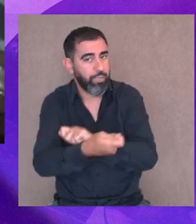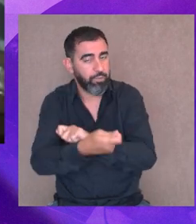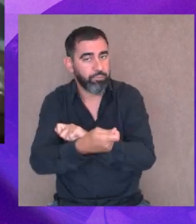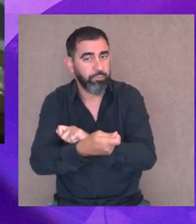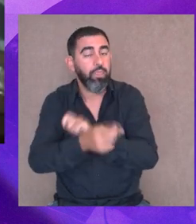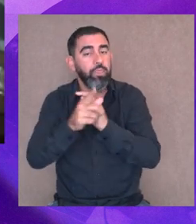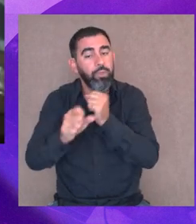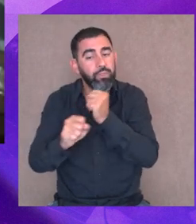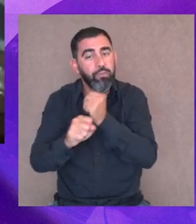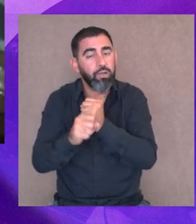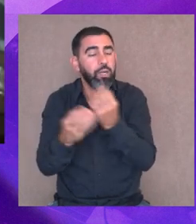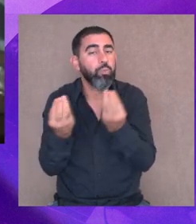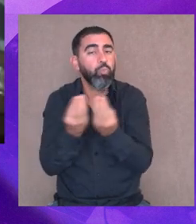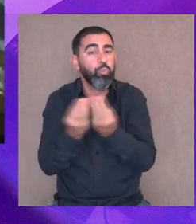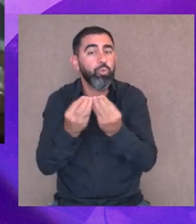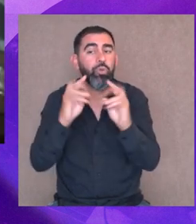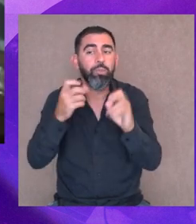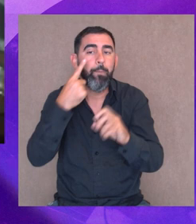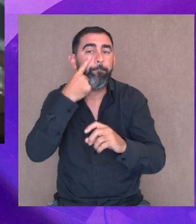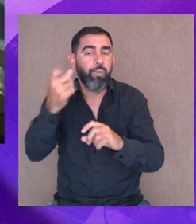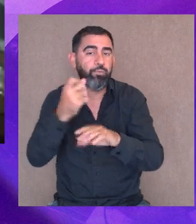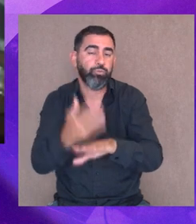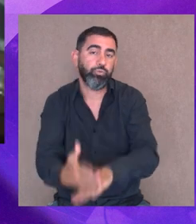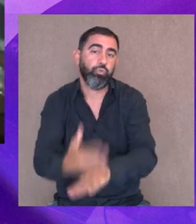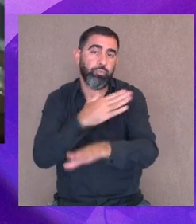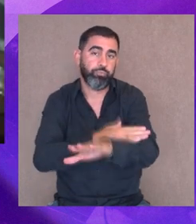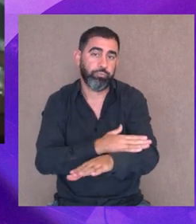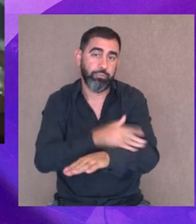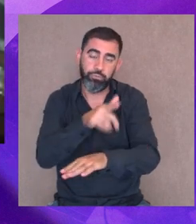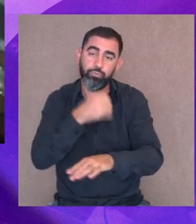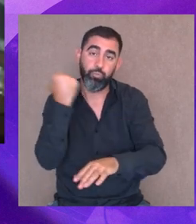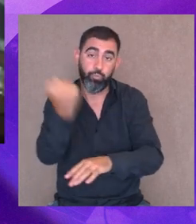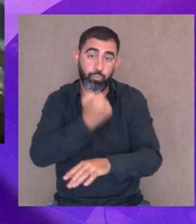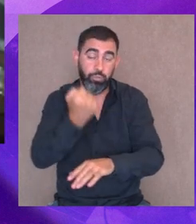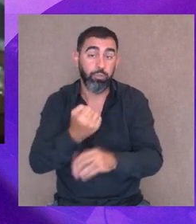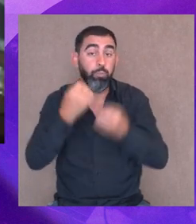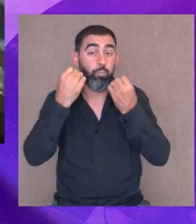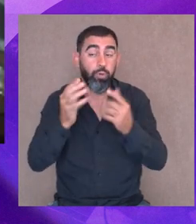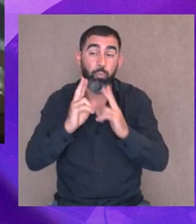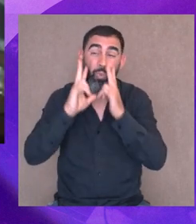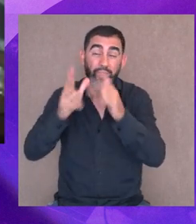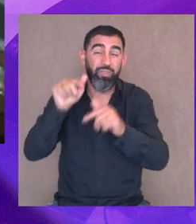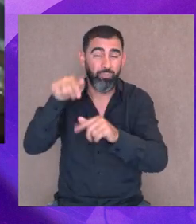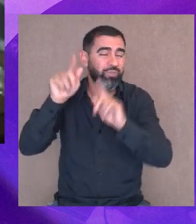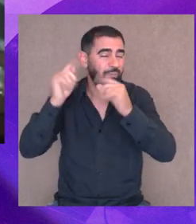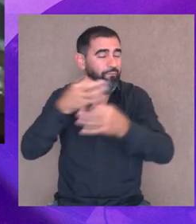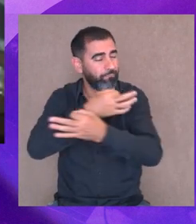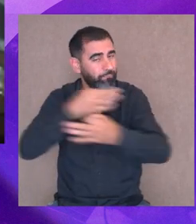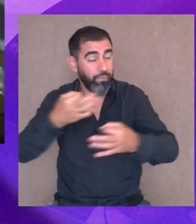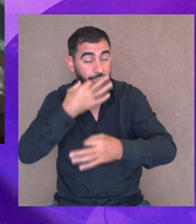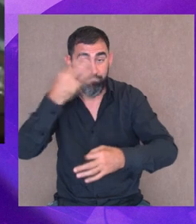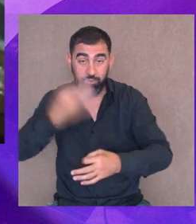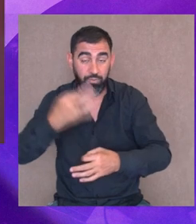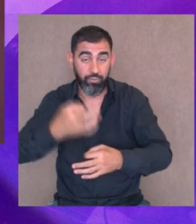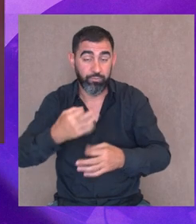tenemos que cambiar, tenemos que sobre todo trabajar mucho en el tema de la prevención. Exacto. Porque además, como vos dijiste, María,